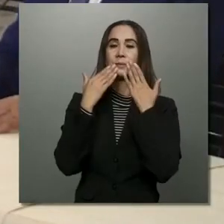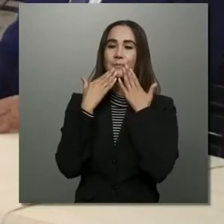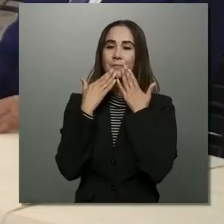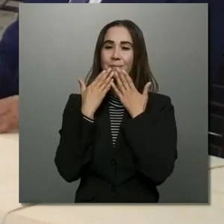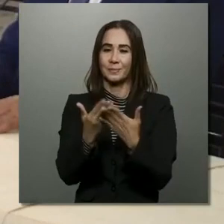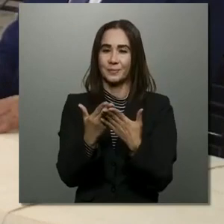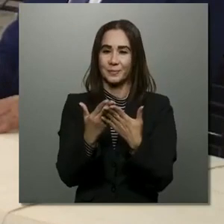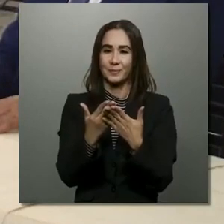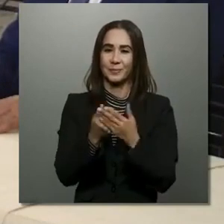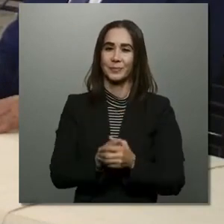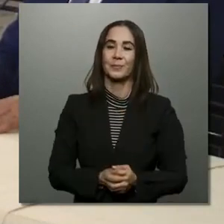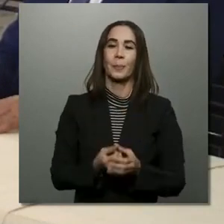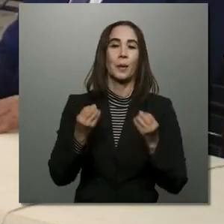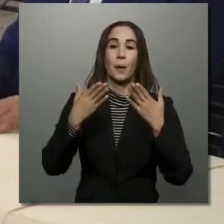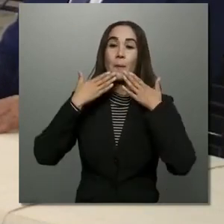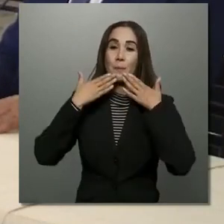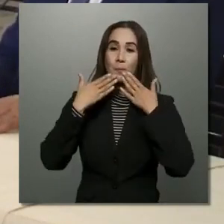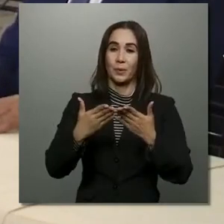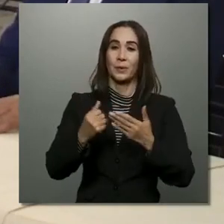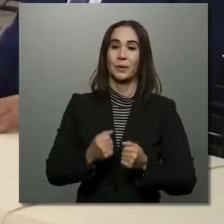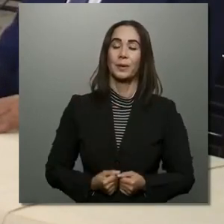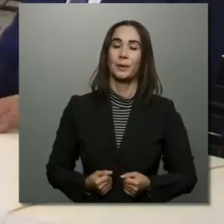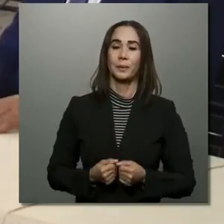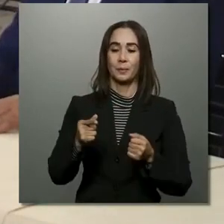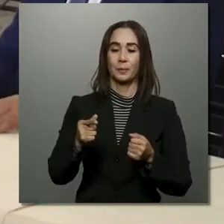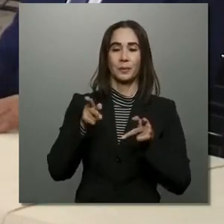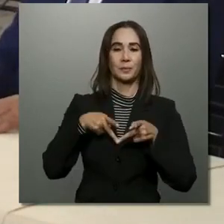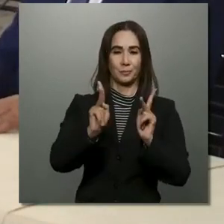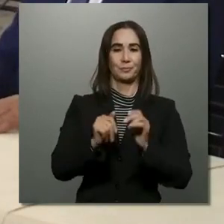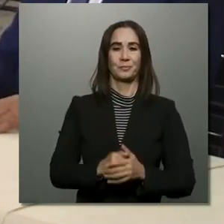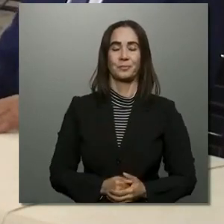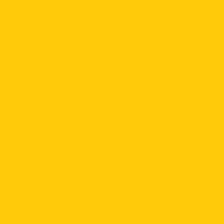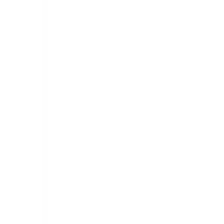gracias. Muchas gracias por esta oportunidad.